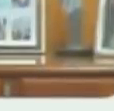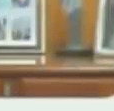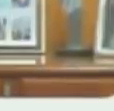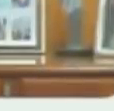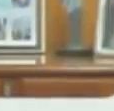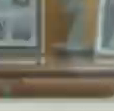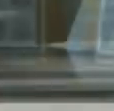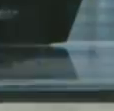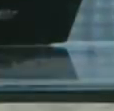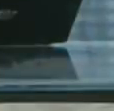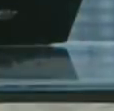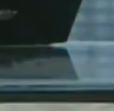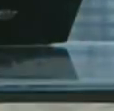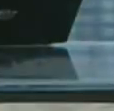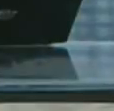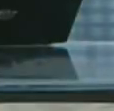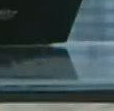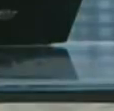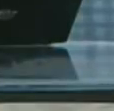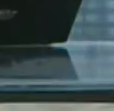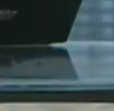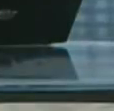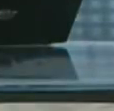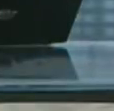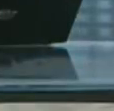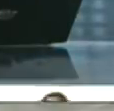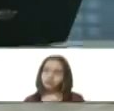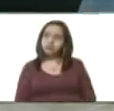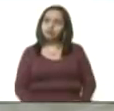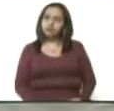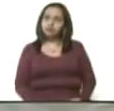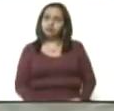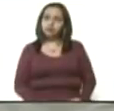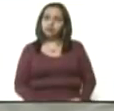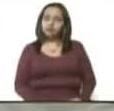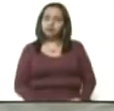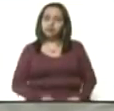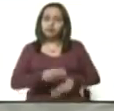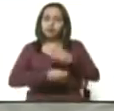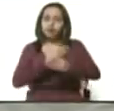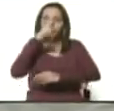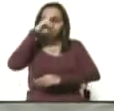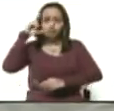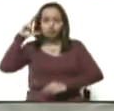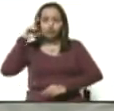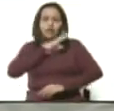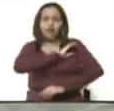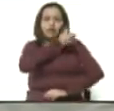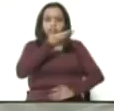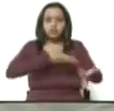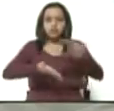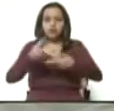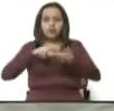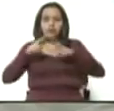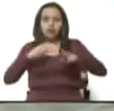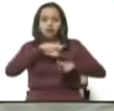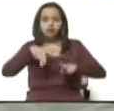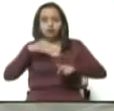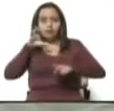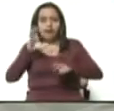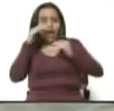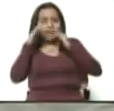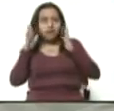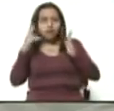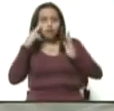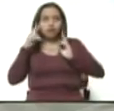esta hora se da. Justamente a través de una videoconferencia por el Canciller Jefe de la Diplomacia de Paz de nuestro país. Bien atentos,